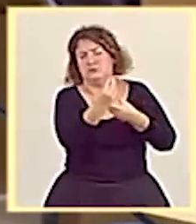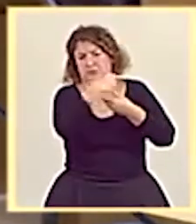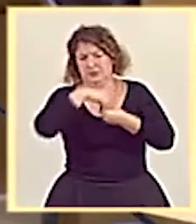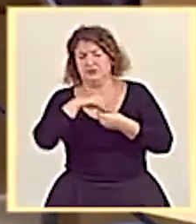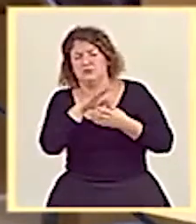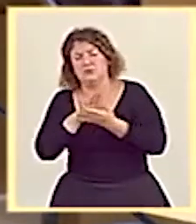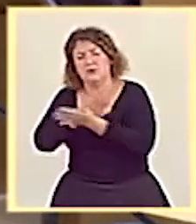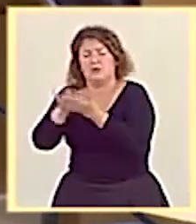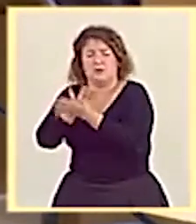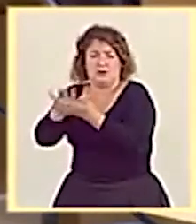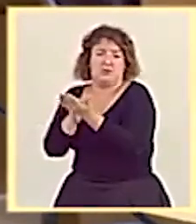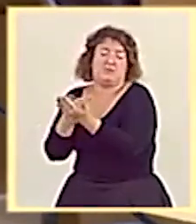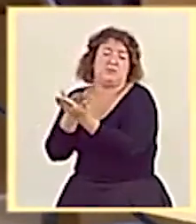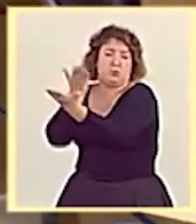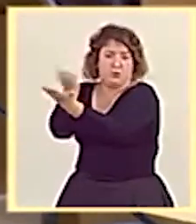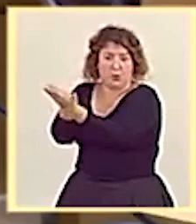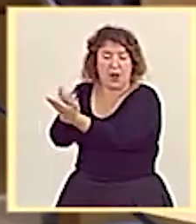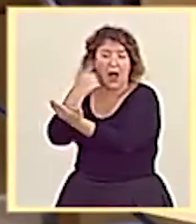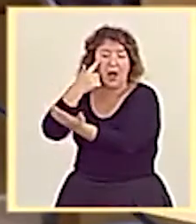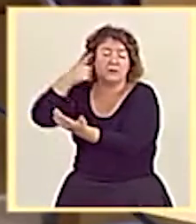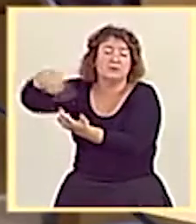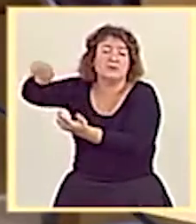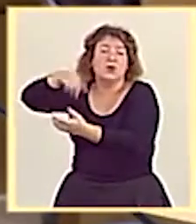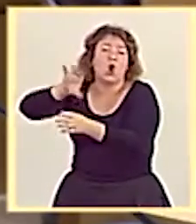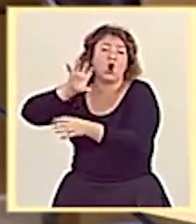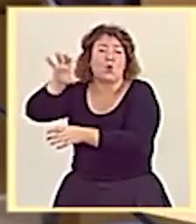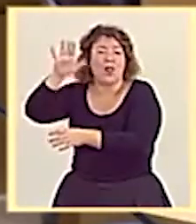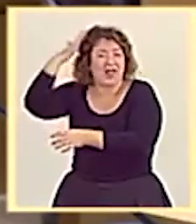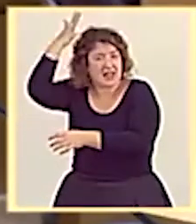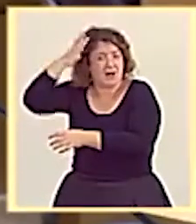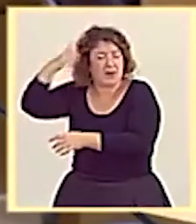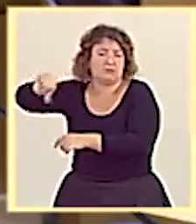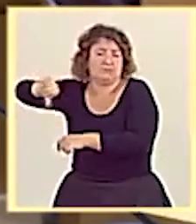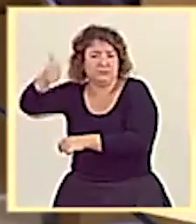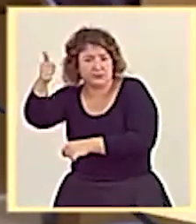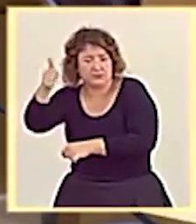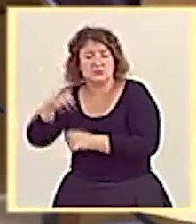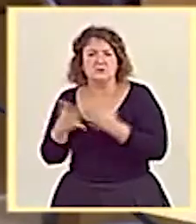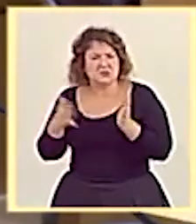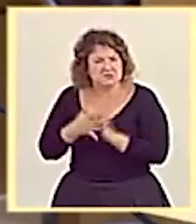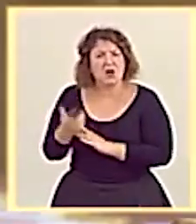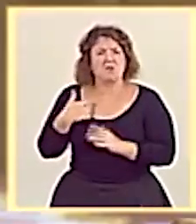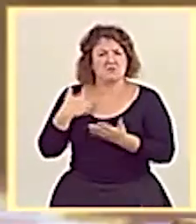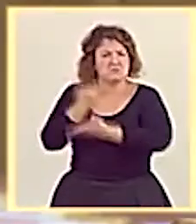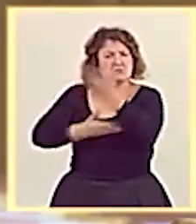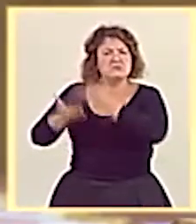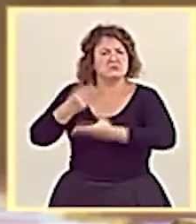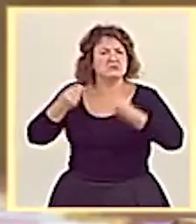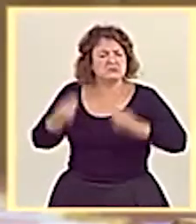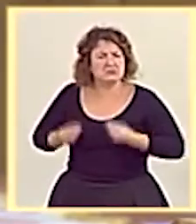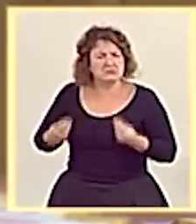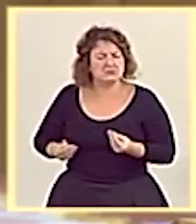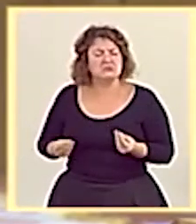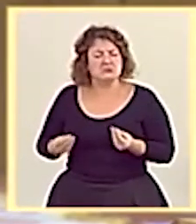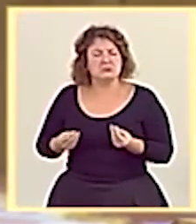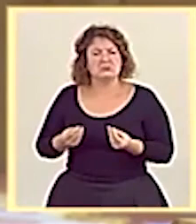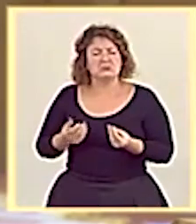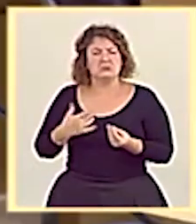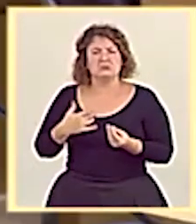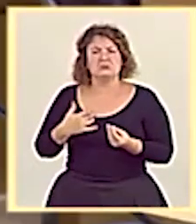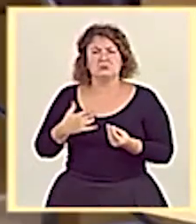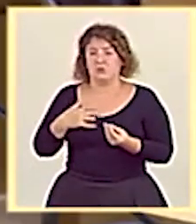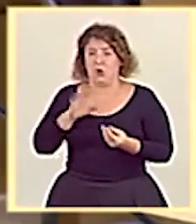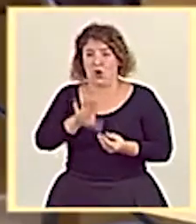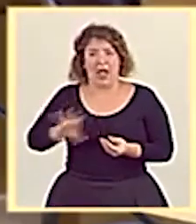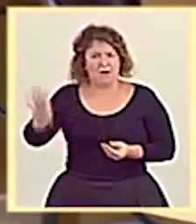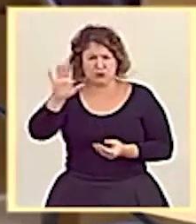el visto bueno de la comunidad foral. Por tanto, una relación fructífera, una relación intensa, como es con todos los gobiernos y especialmente también